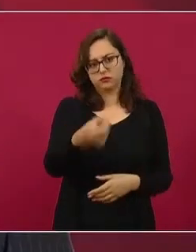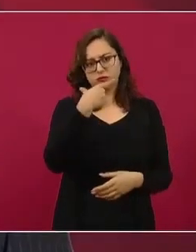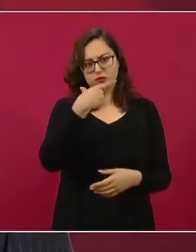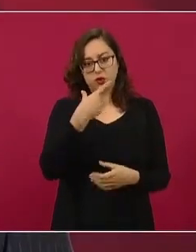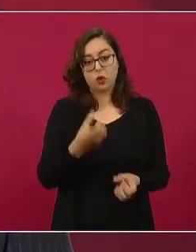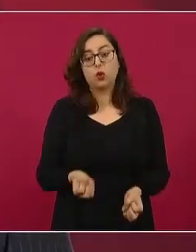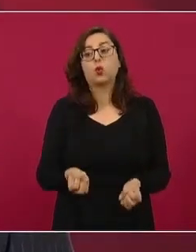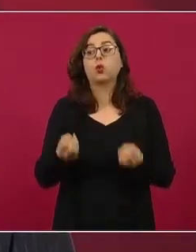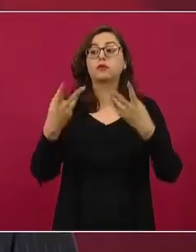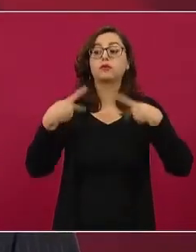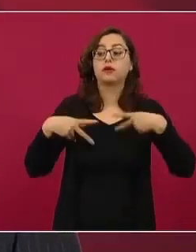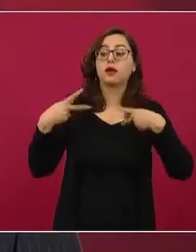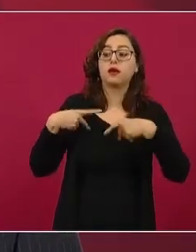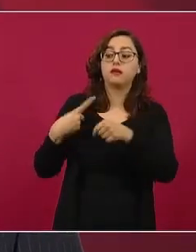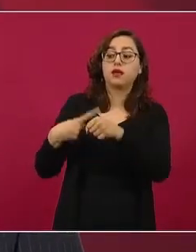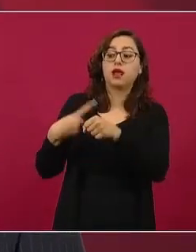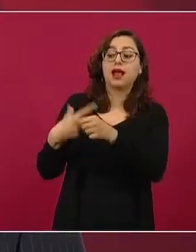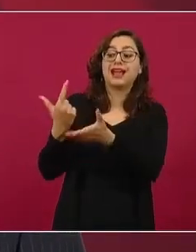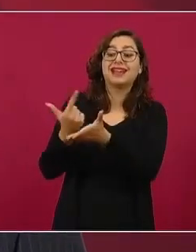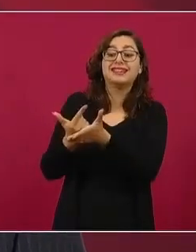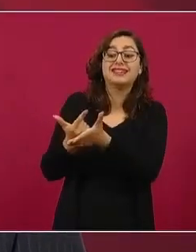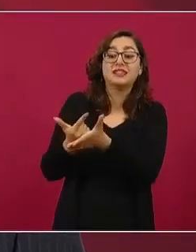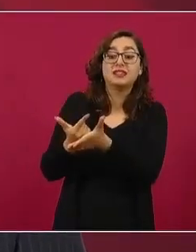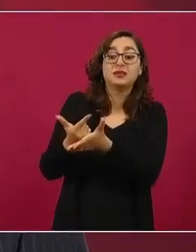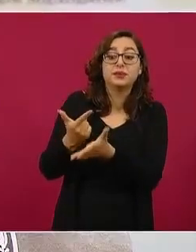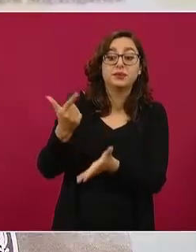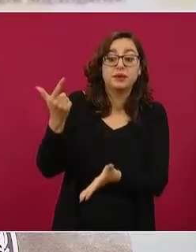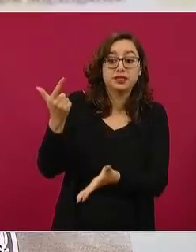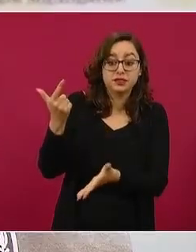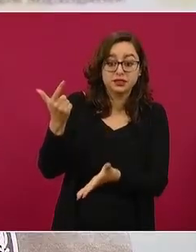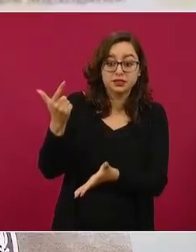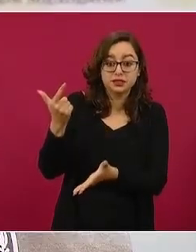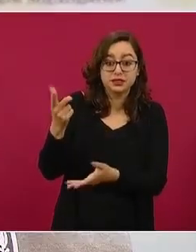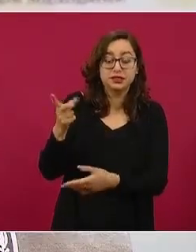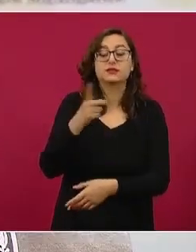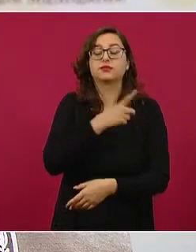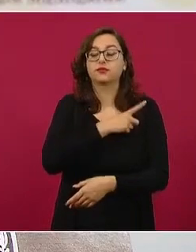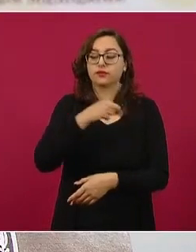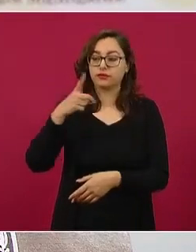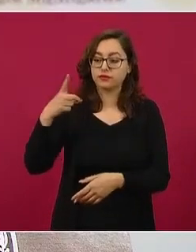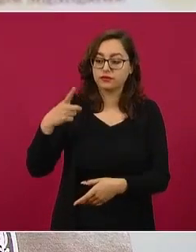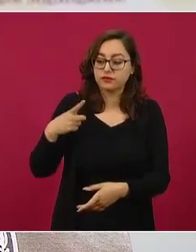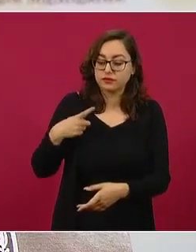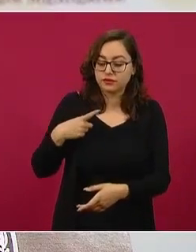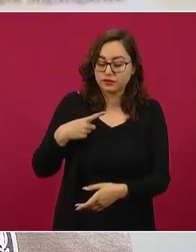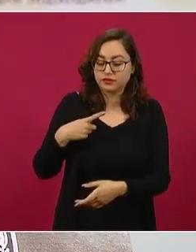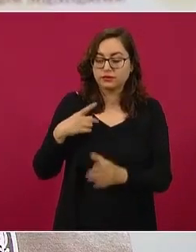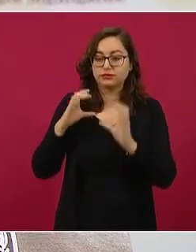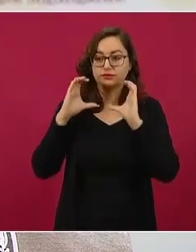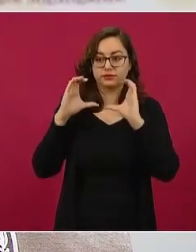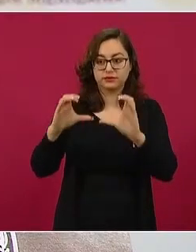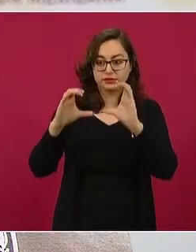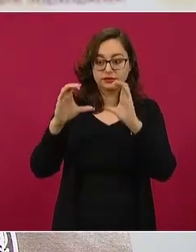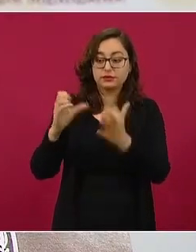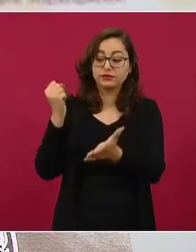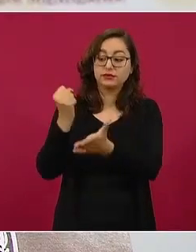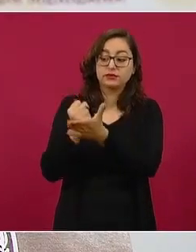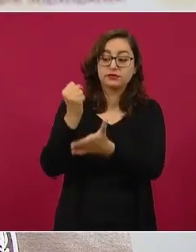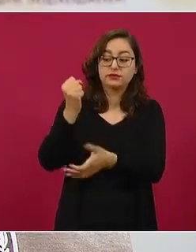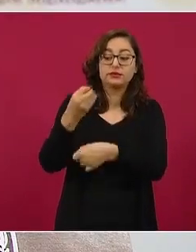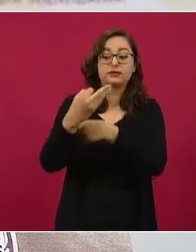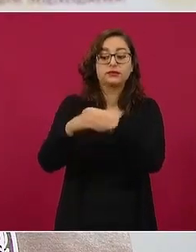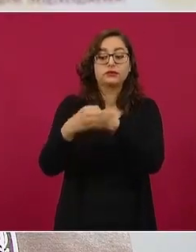Y reitero, esto tiene que ser, dado que sólo es una autorización de uso de emergencia, no puede ser